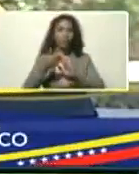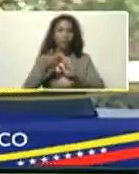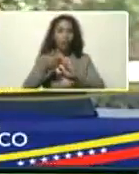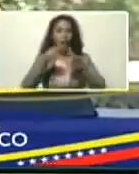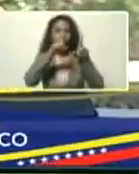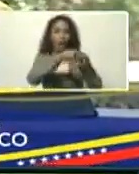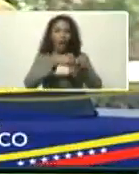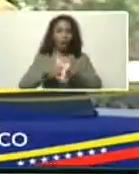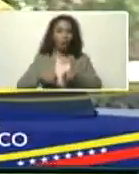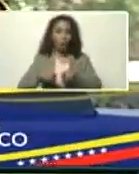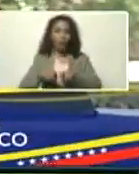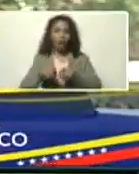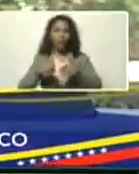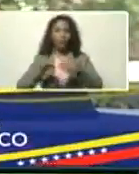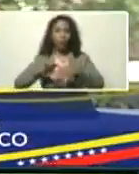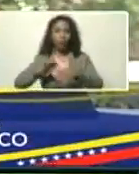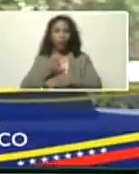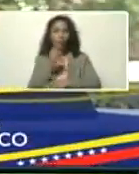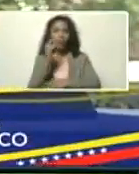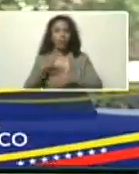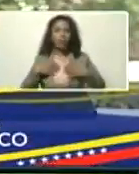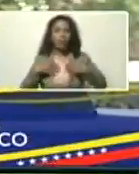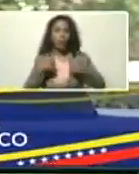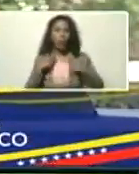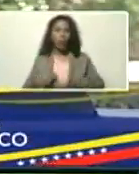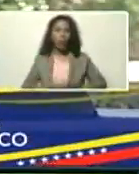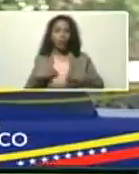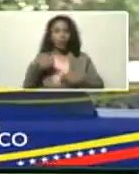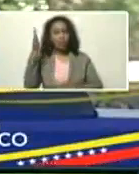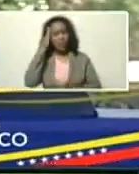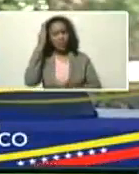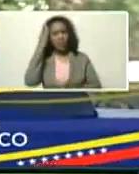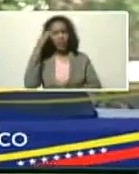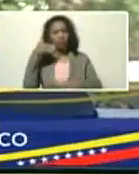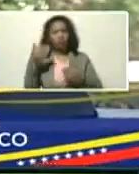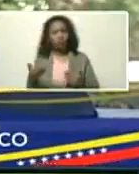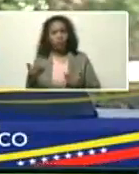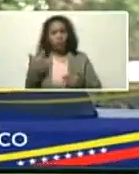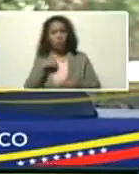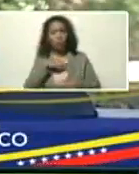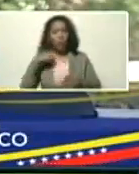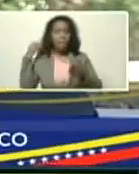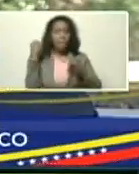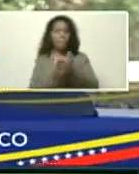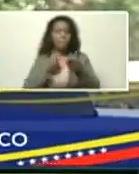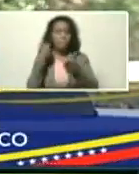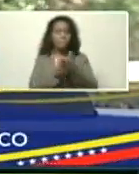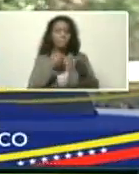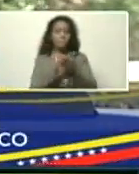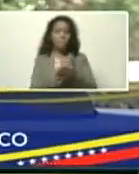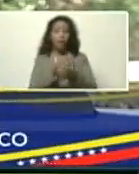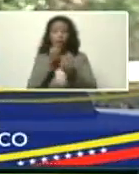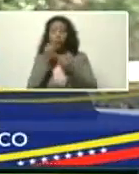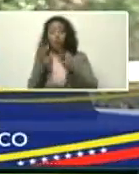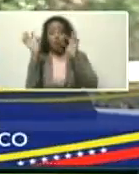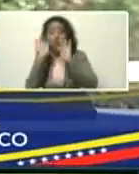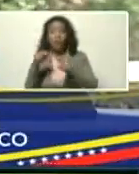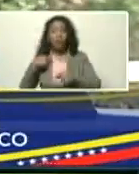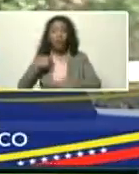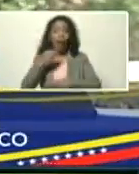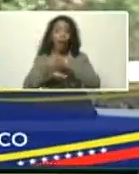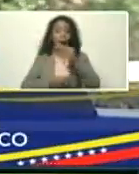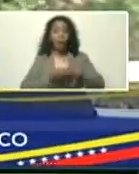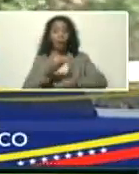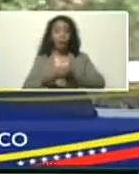agricultura, de la salud humana, sabiendo, sabiendo, nuestra batalla, bueno, en buena medida, tiene que ser, para,